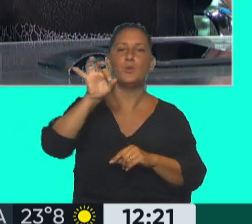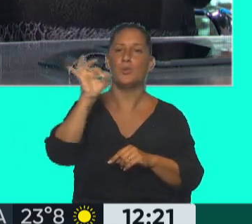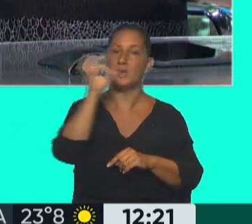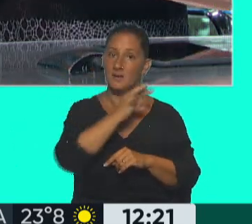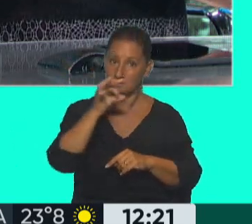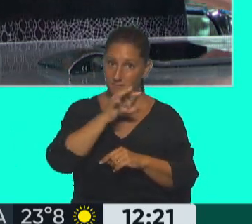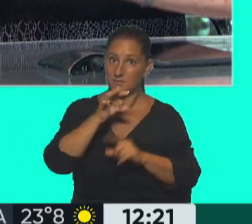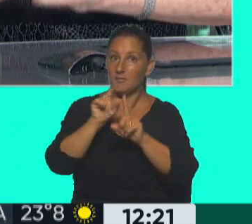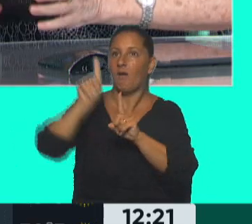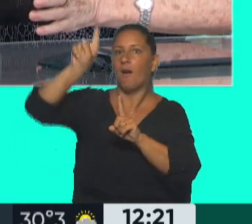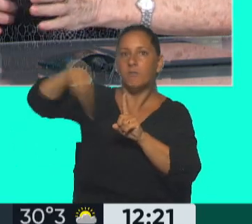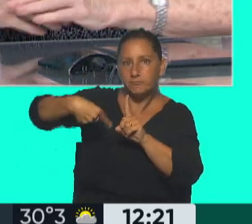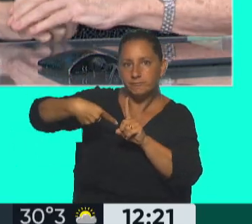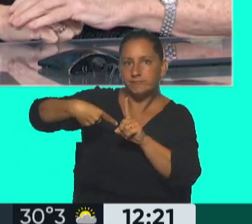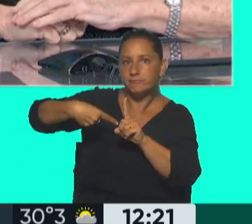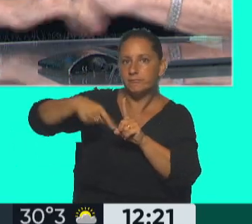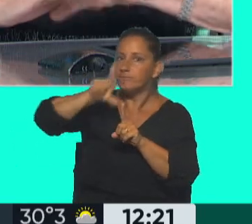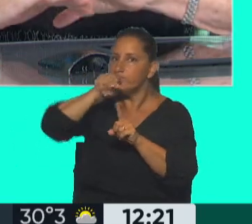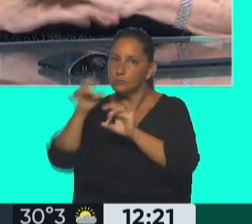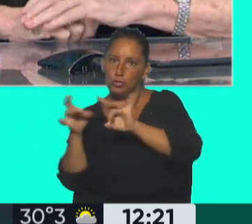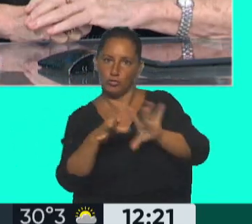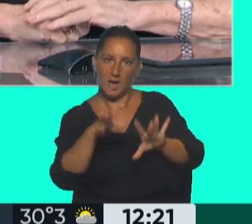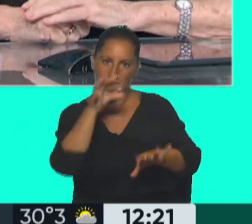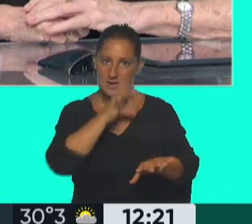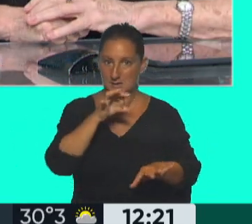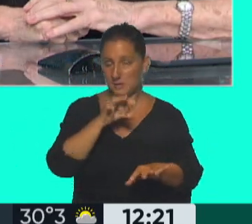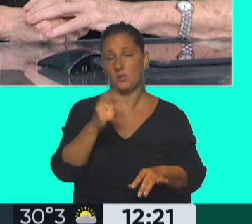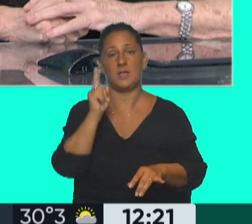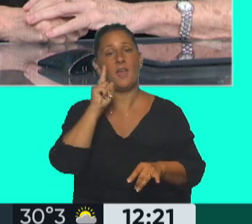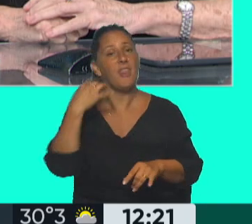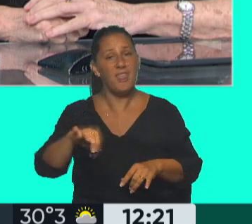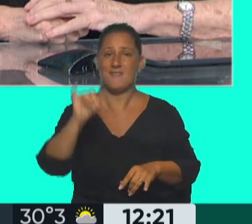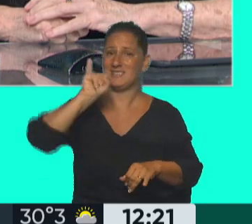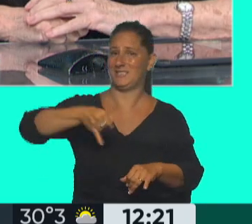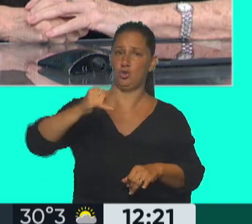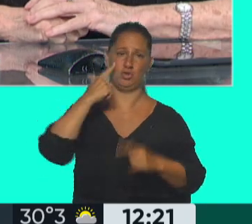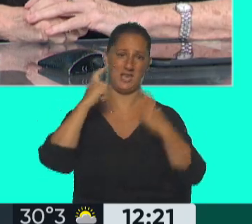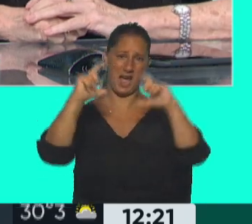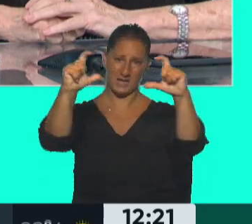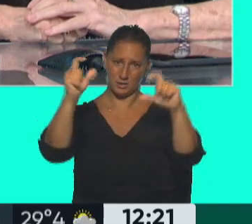virus aviar que se recombinó en cerdos, así que hay que estar alerta y vigilantes. Gracias, Nora. A vos. Seguimos.